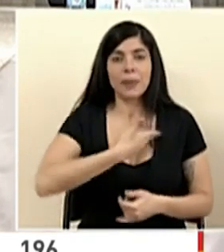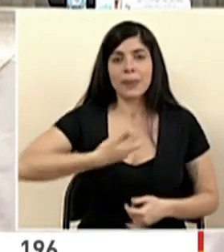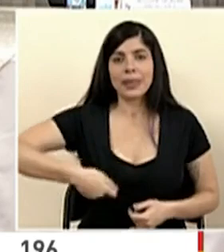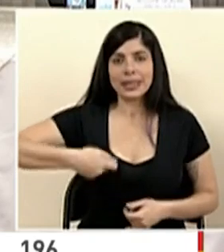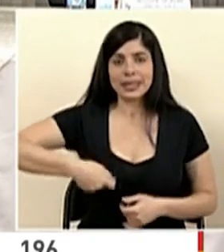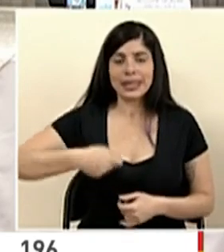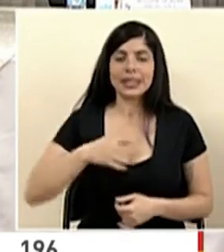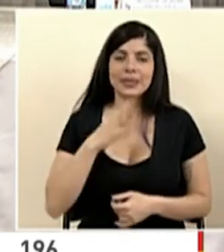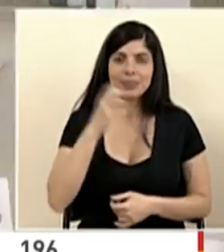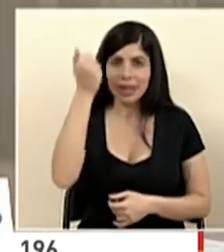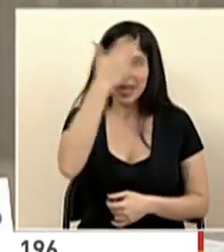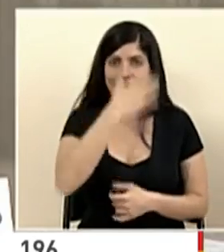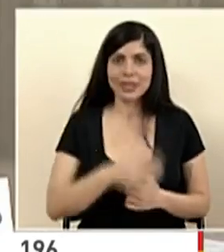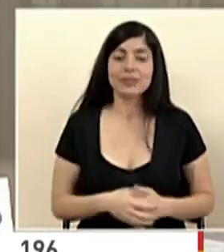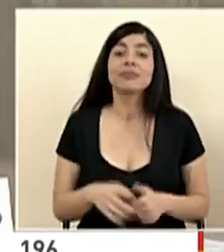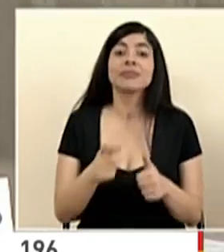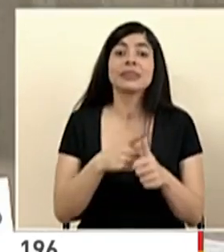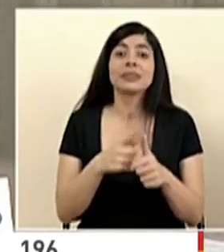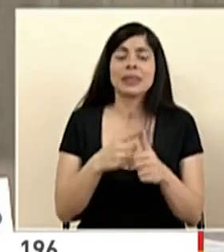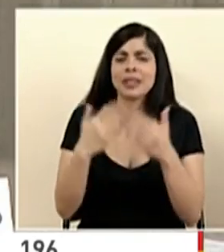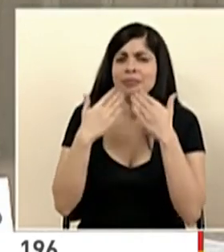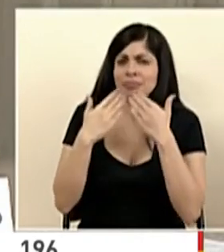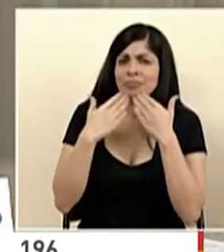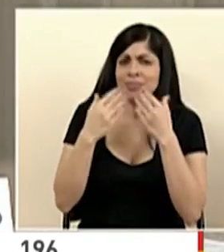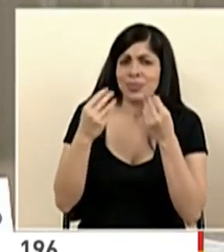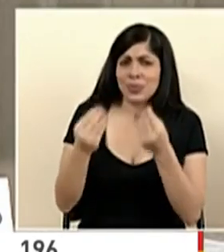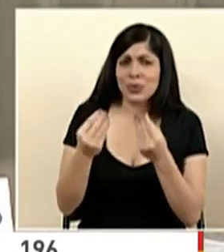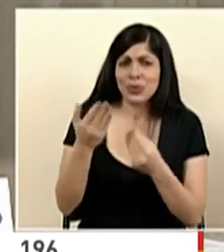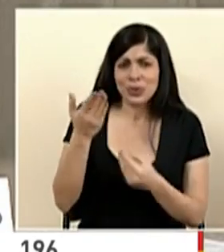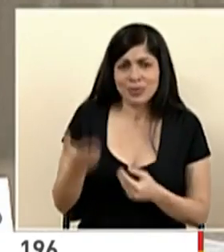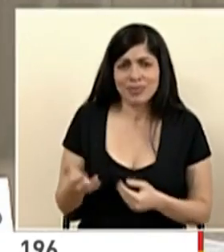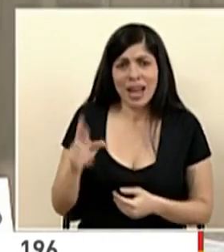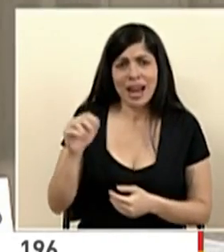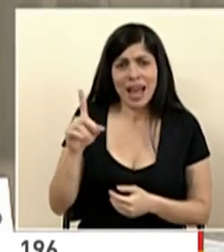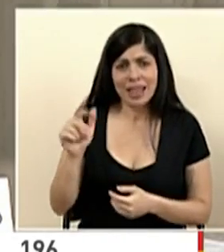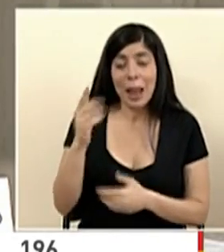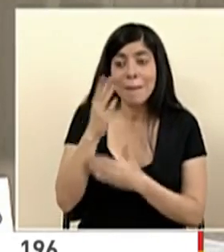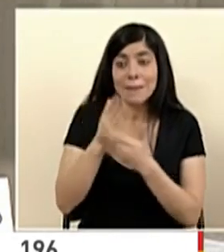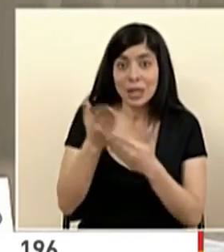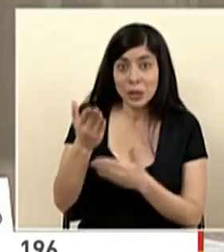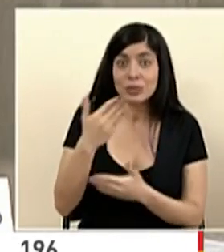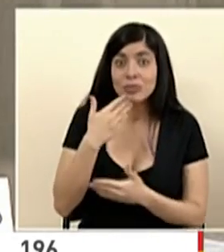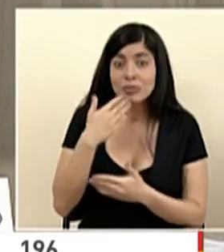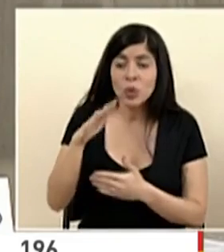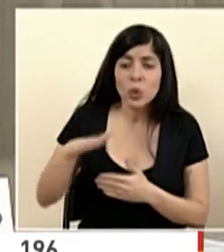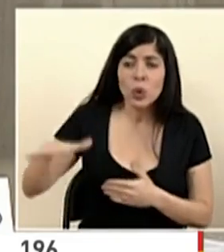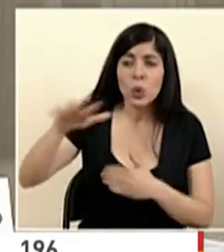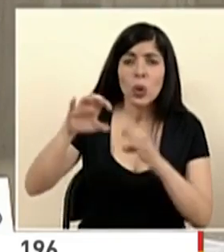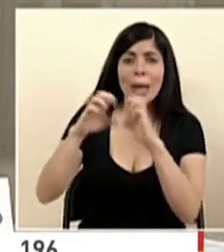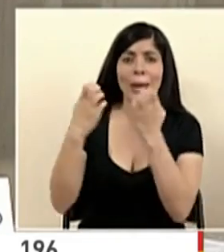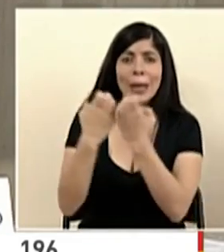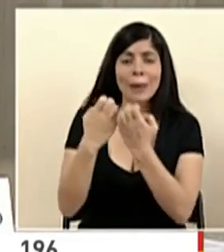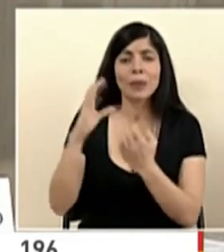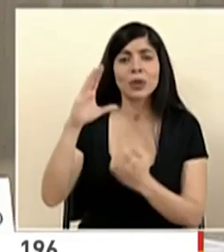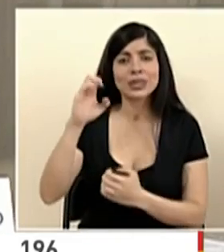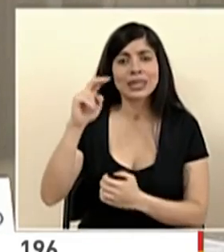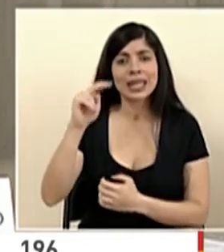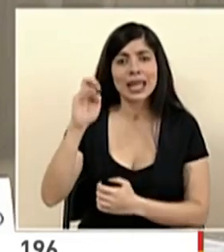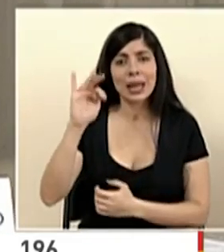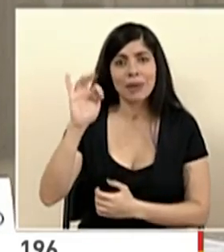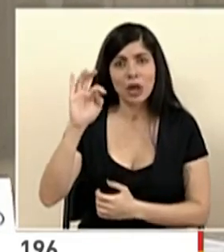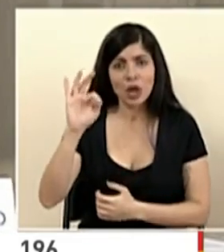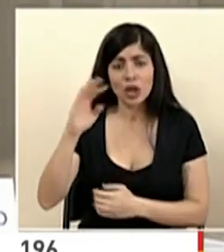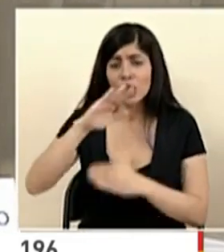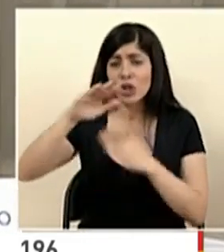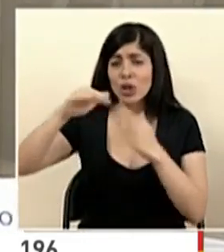Alvarado Quesada. Lo primero es agradecerle muchísimo, don Randall, y en su nombre a todo el Cenebiot, a todo el equipo, a todas las personas